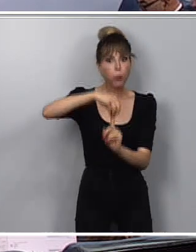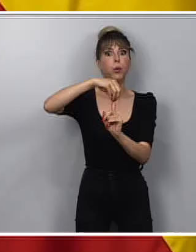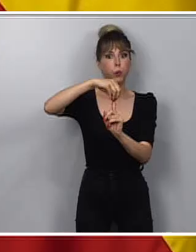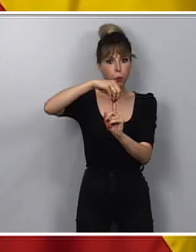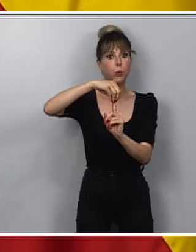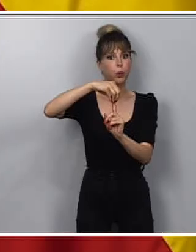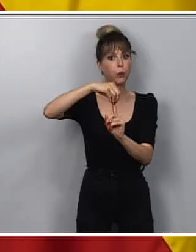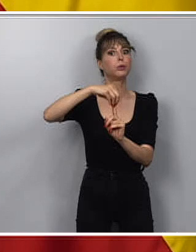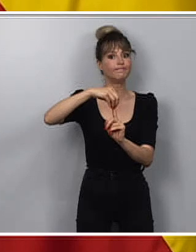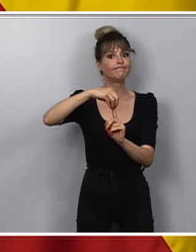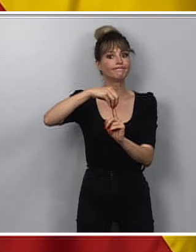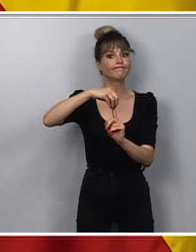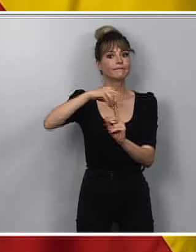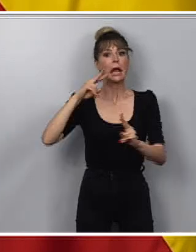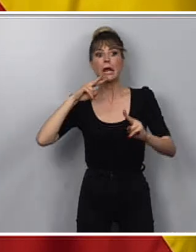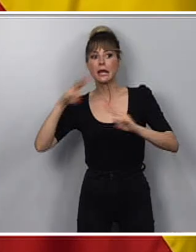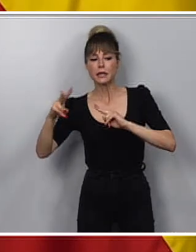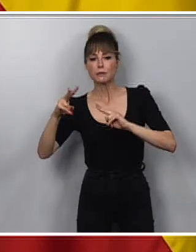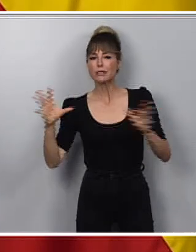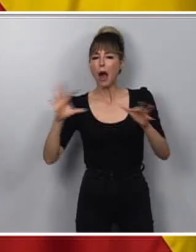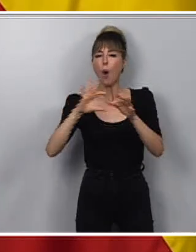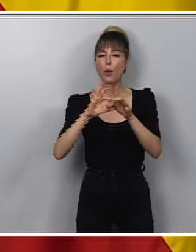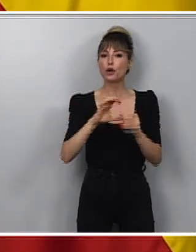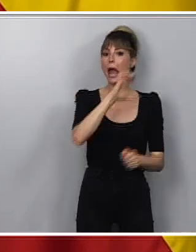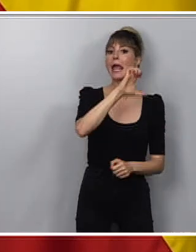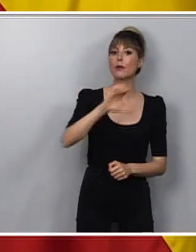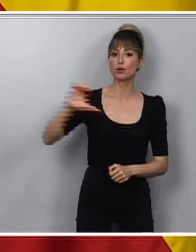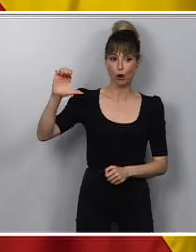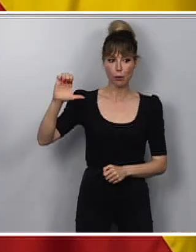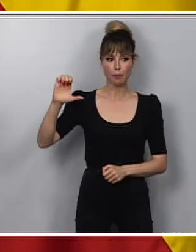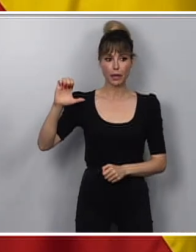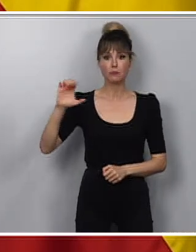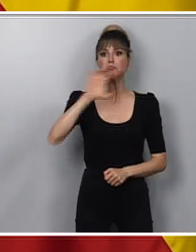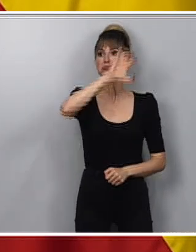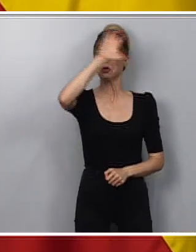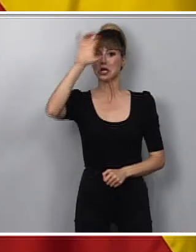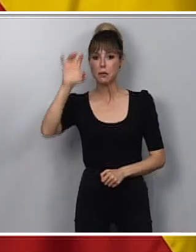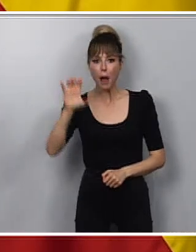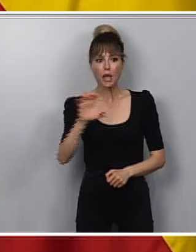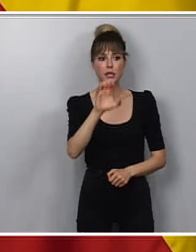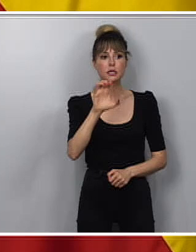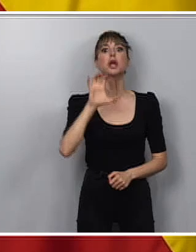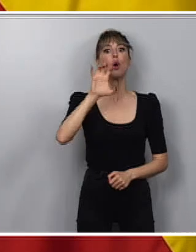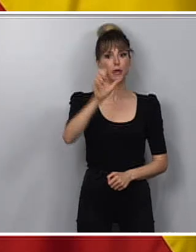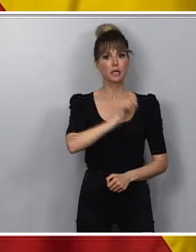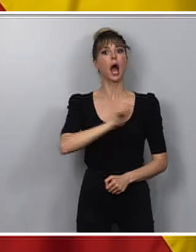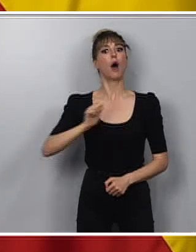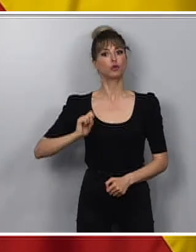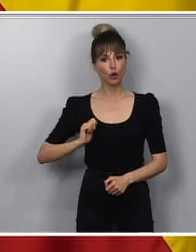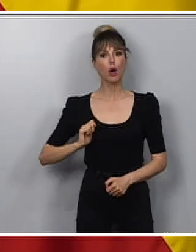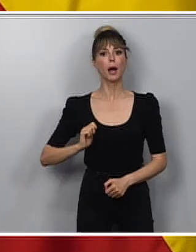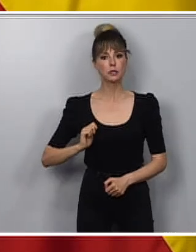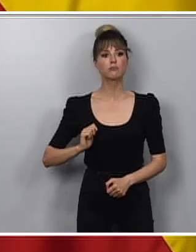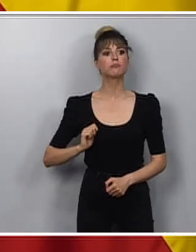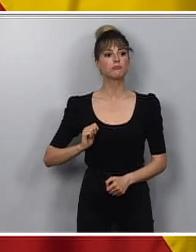de la respuesta que, a nivel de Unión Europea y también de Estados miembros e inclusive de comunidades autónomas, hemos dado